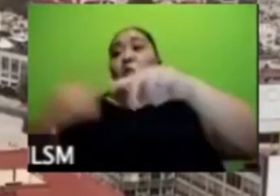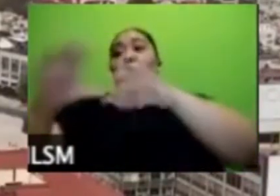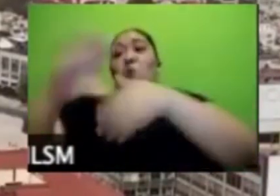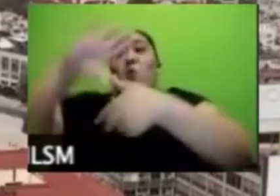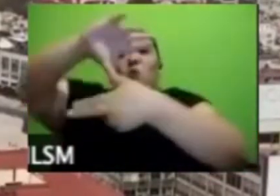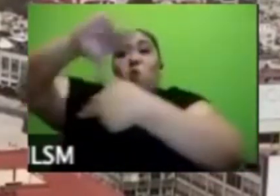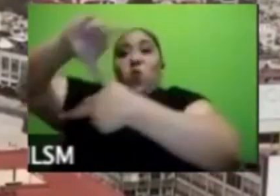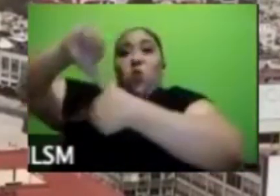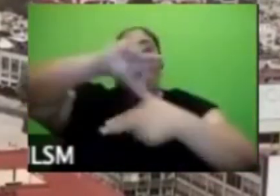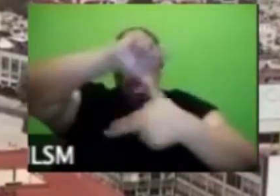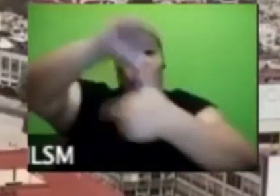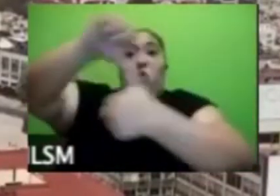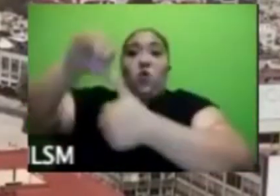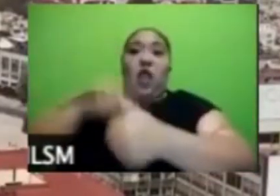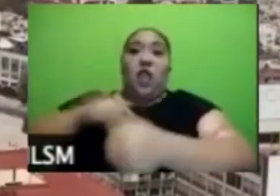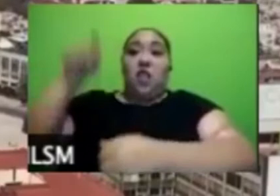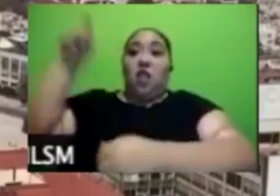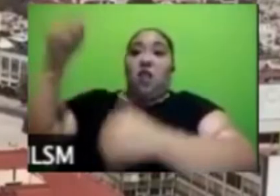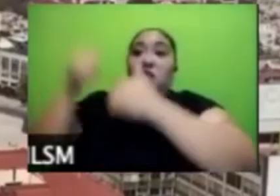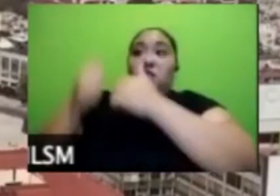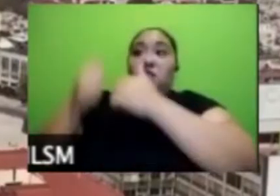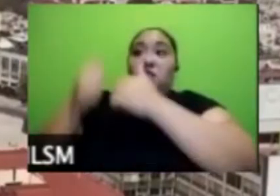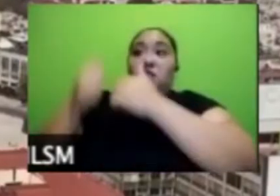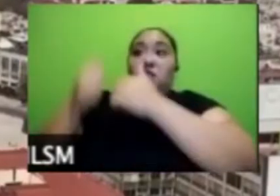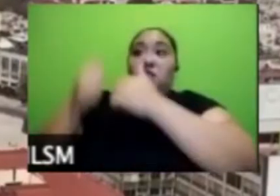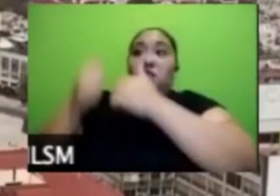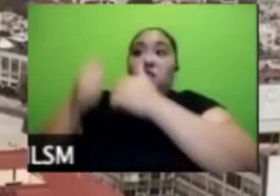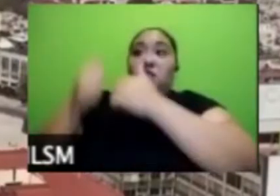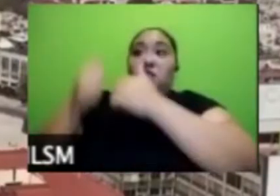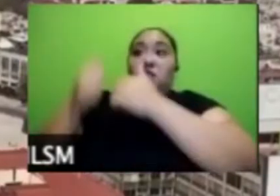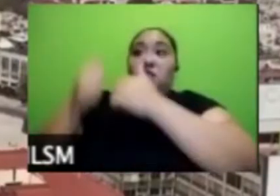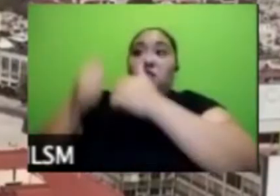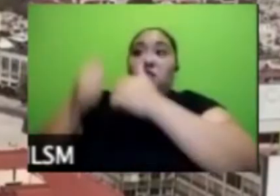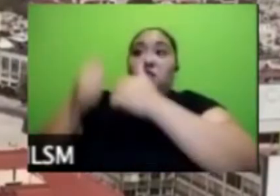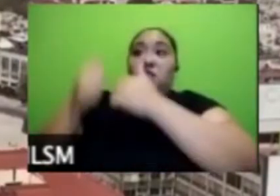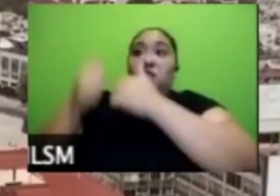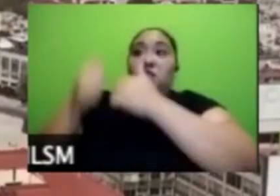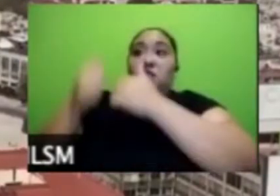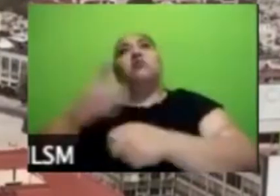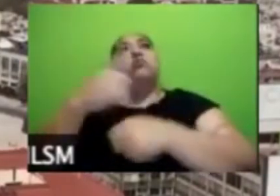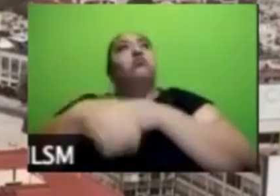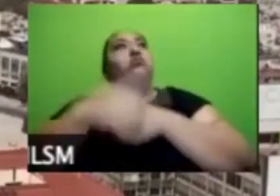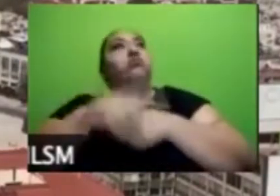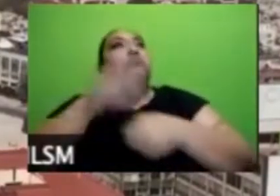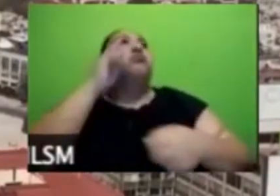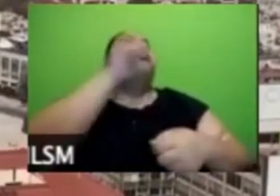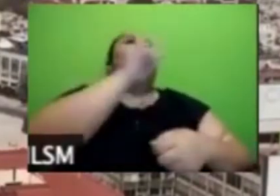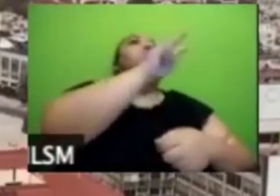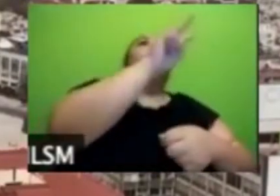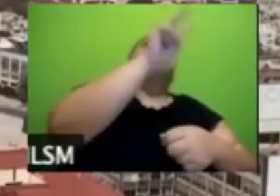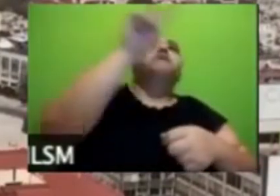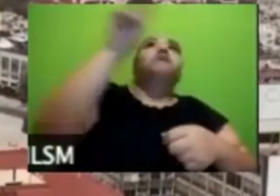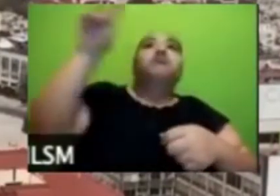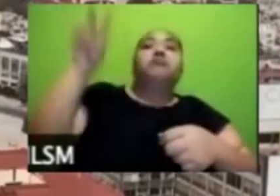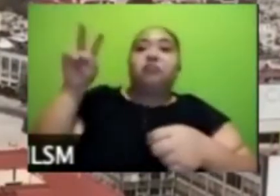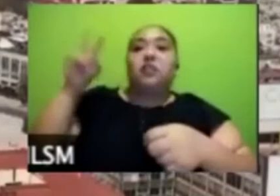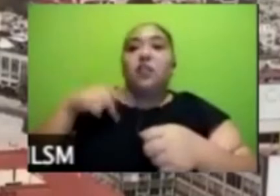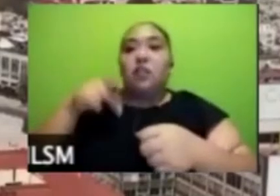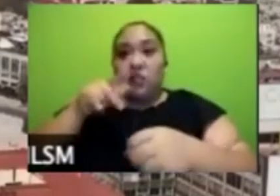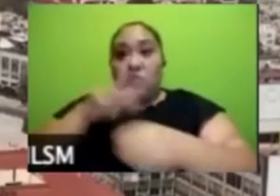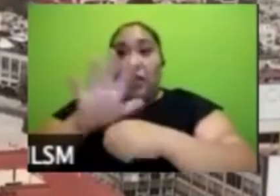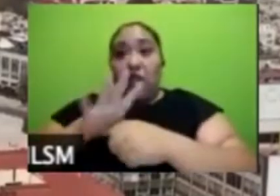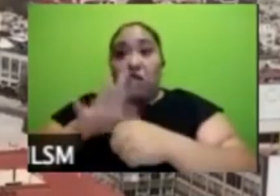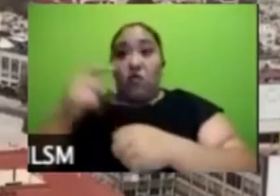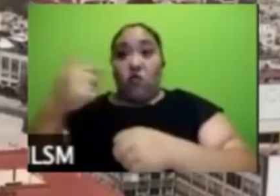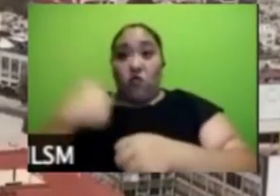mientras pasaba el tornado y luego salía del hoyo a ver cuál fue el daño que causó aquí igual una vez en el encierro es cuando salgamos